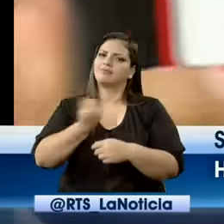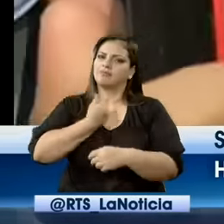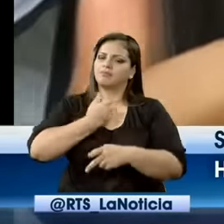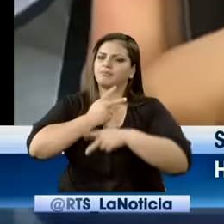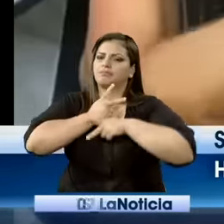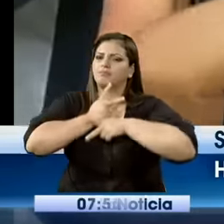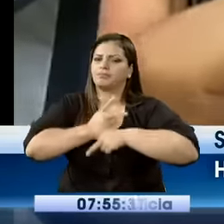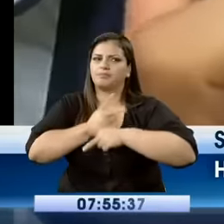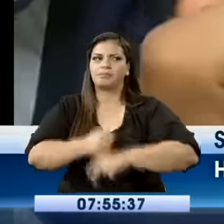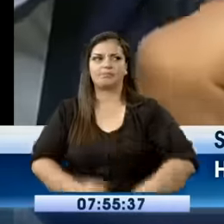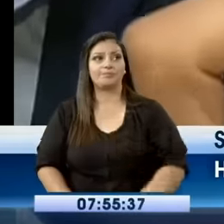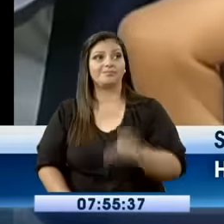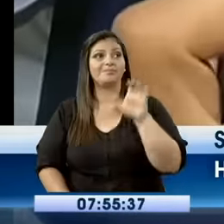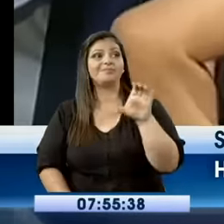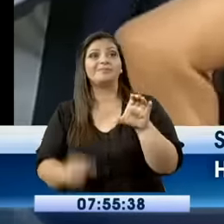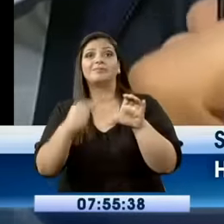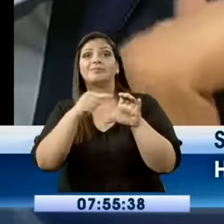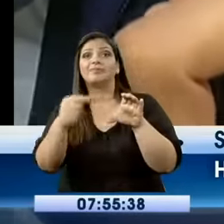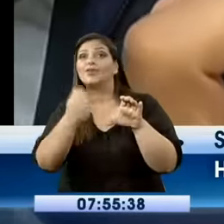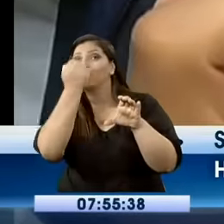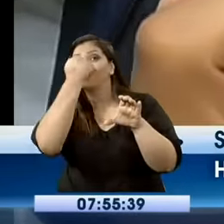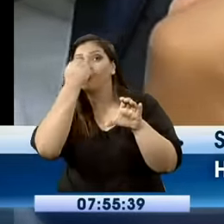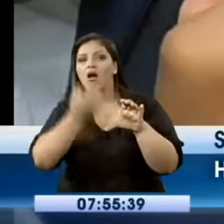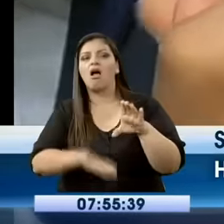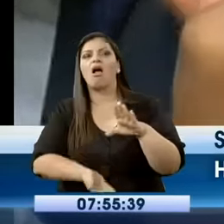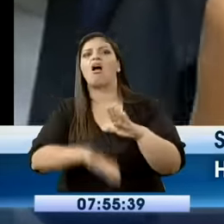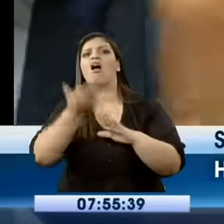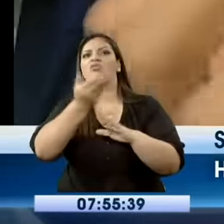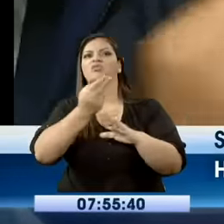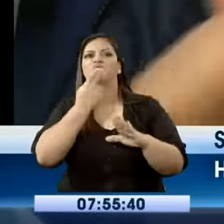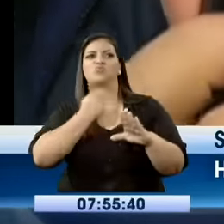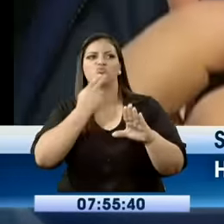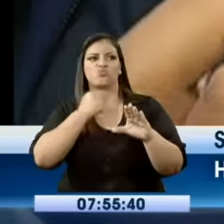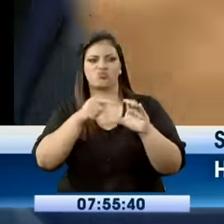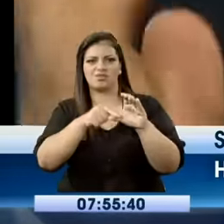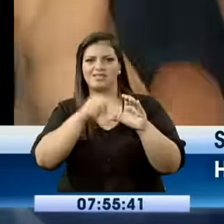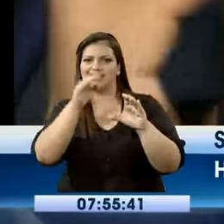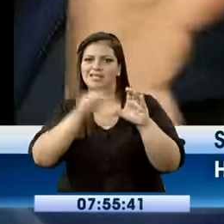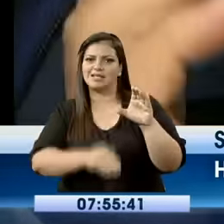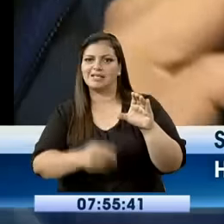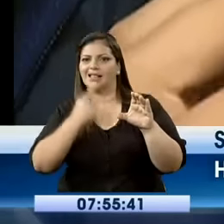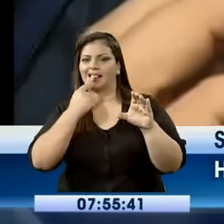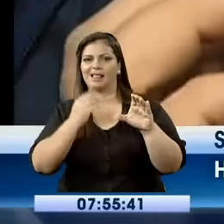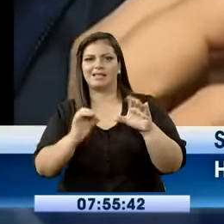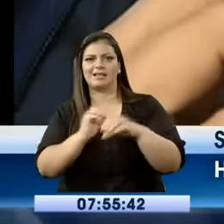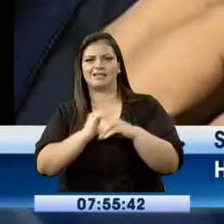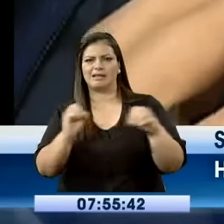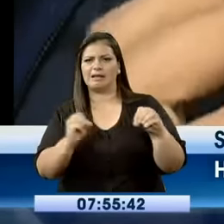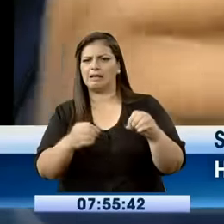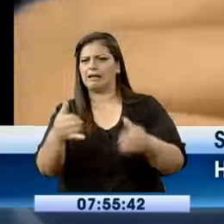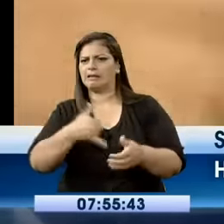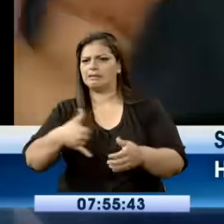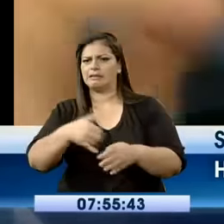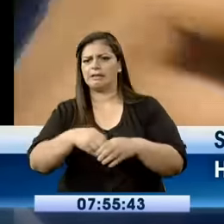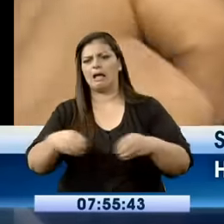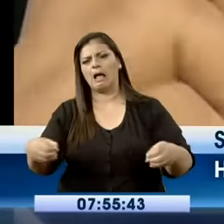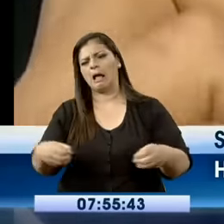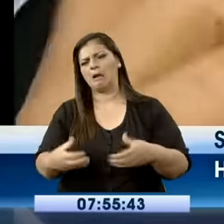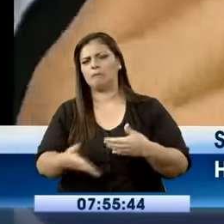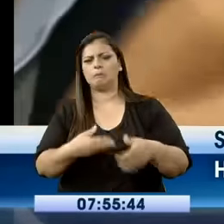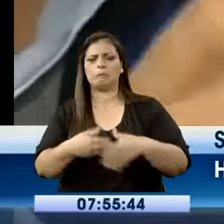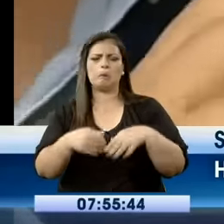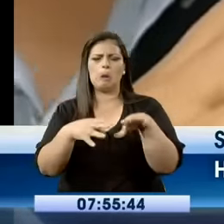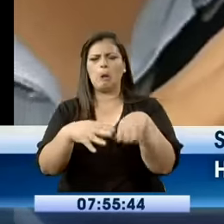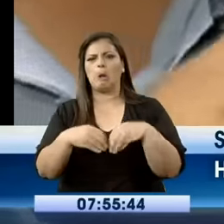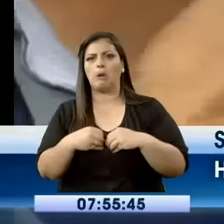alto en azúcar, bajo en sal y no contiene grasa. Y uno dice, bueno, no contiene grasa, no tengo yo problemas con el azúcar, voy a consumir.